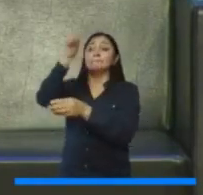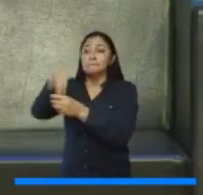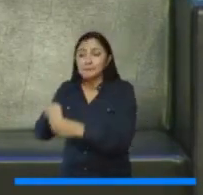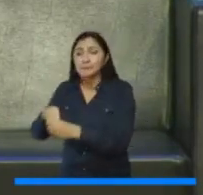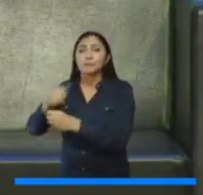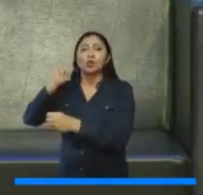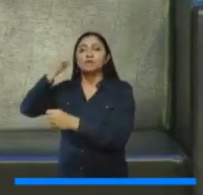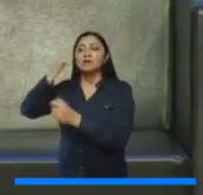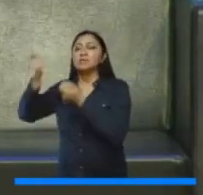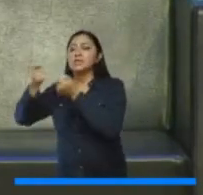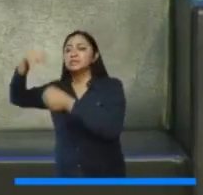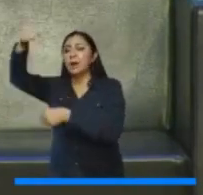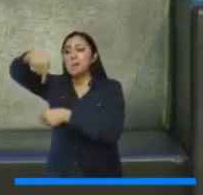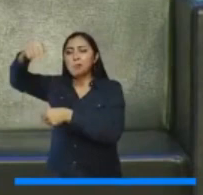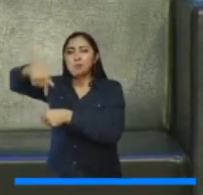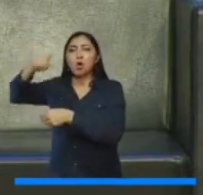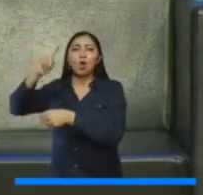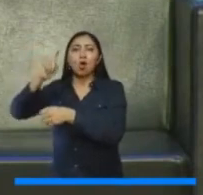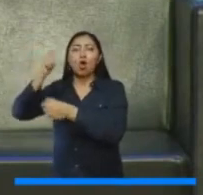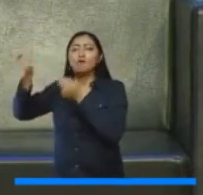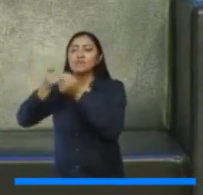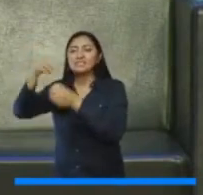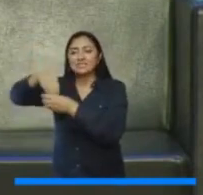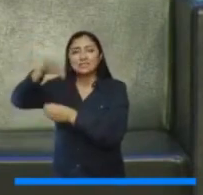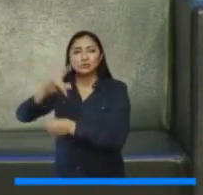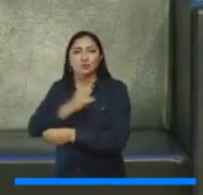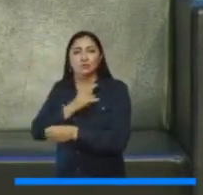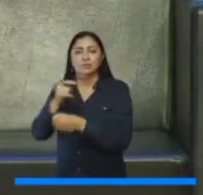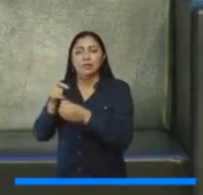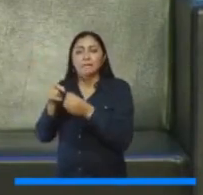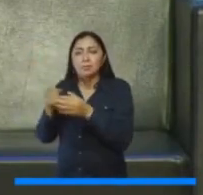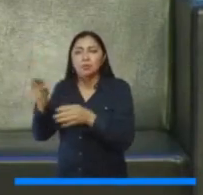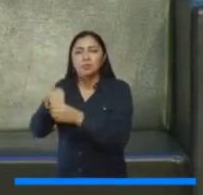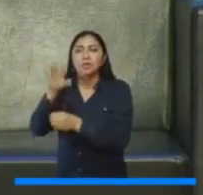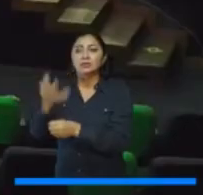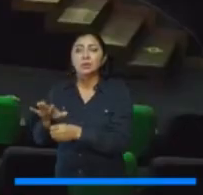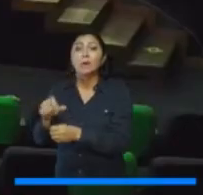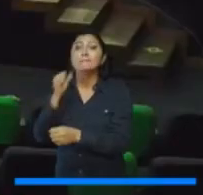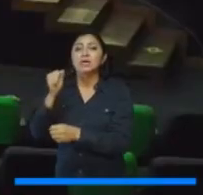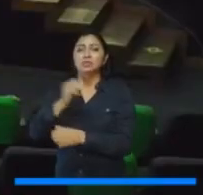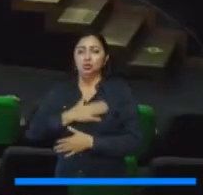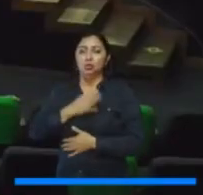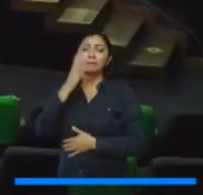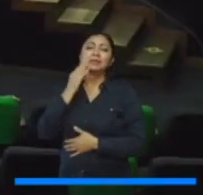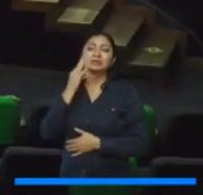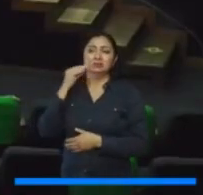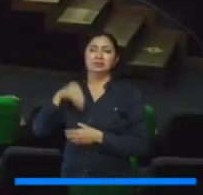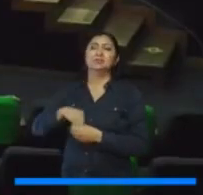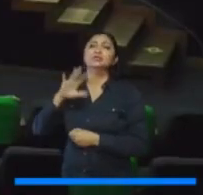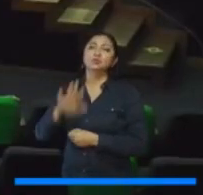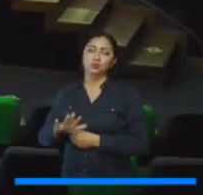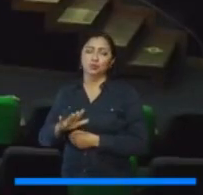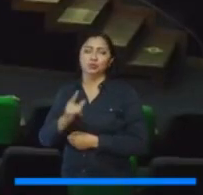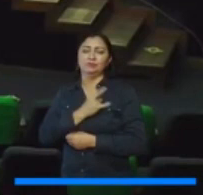pública, y lo digo desde la experiencia vivida como rector de una universidad pública,